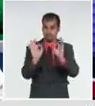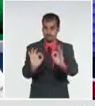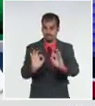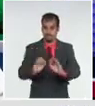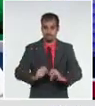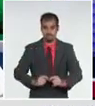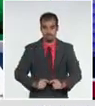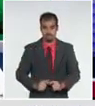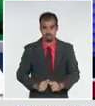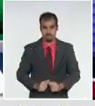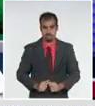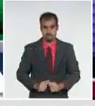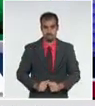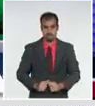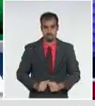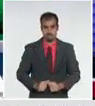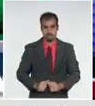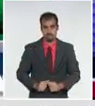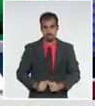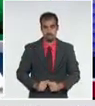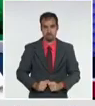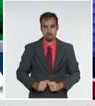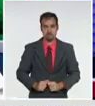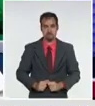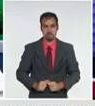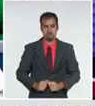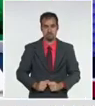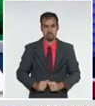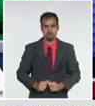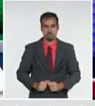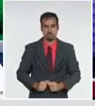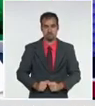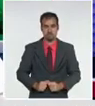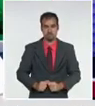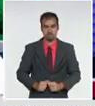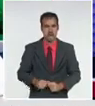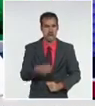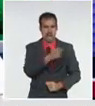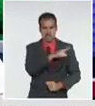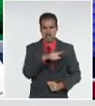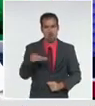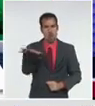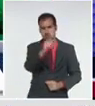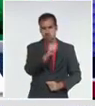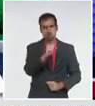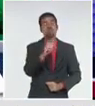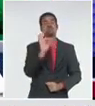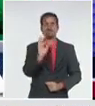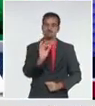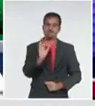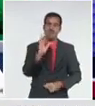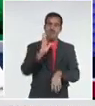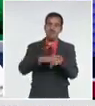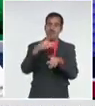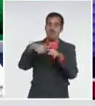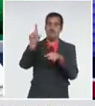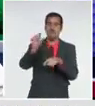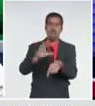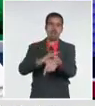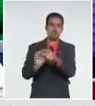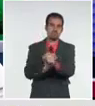con COVID-19. Todos en el día de ayer, contactos de casos confirmados ya